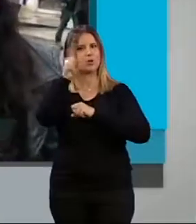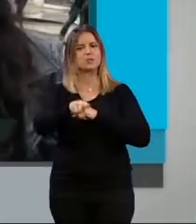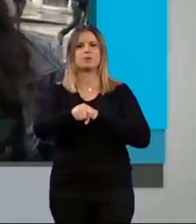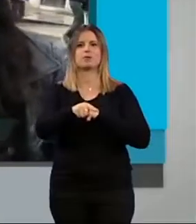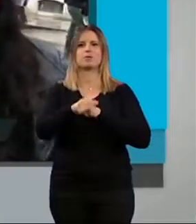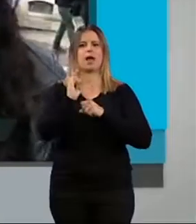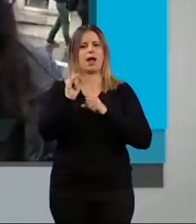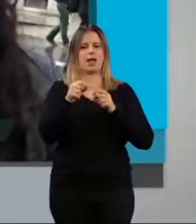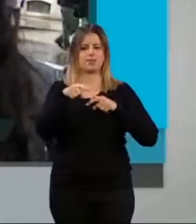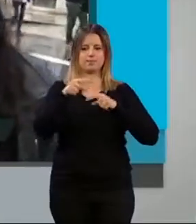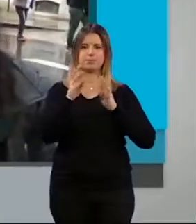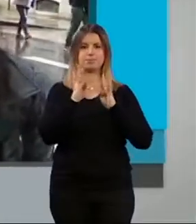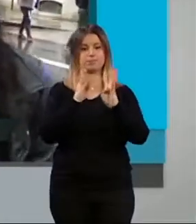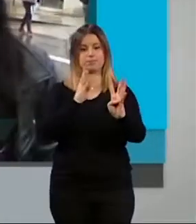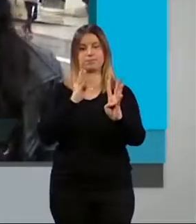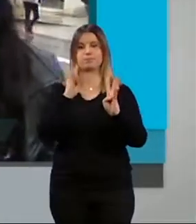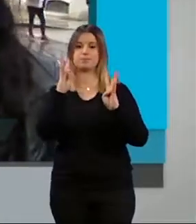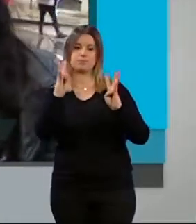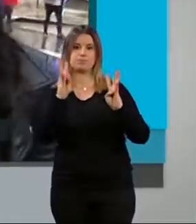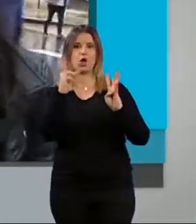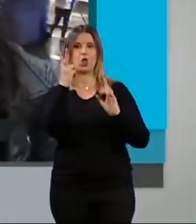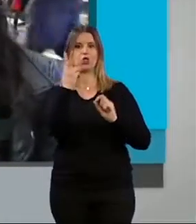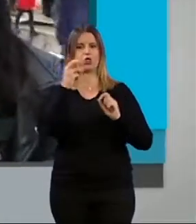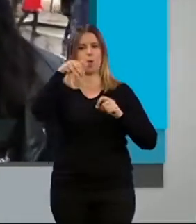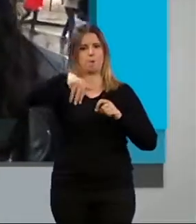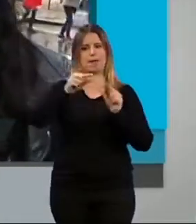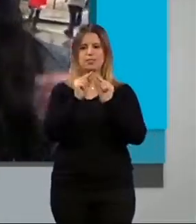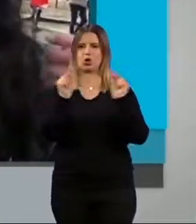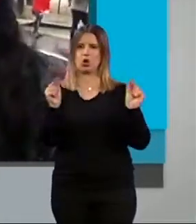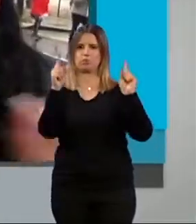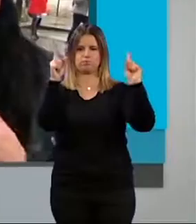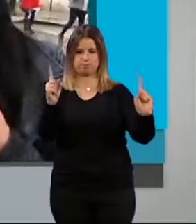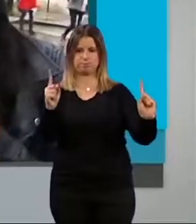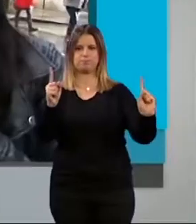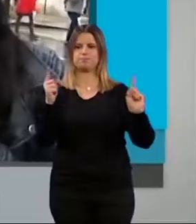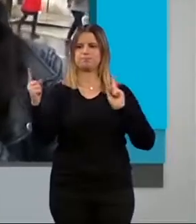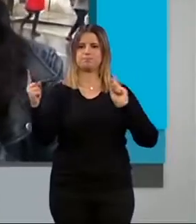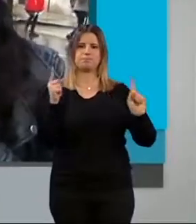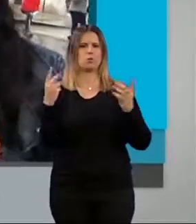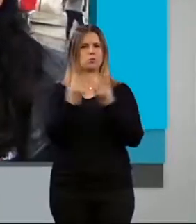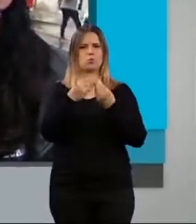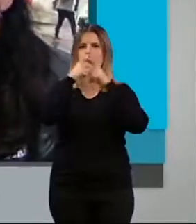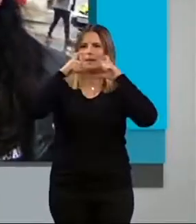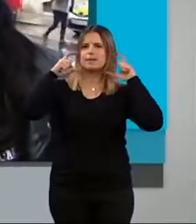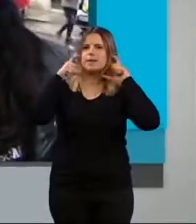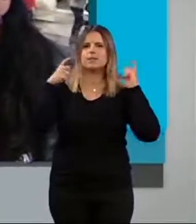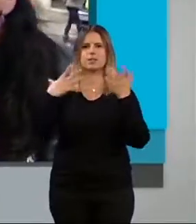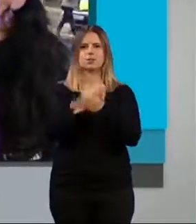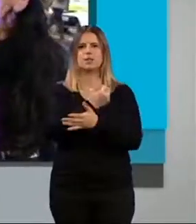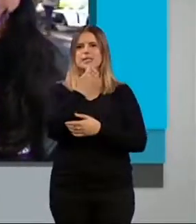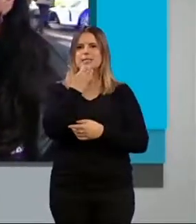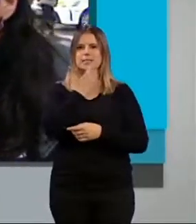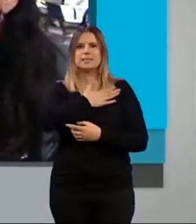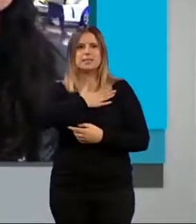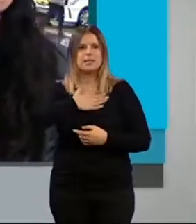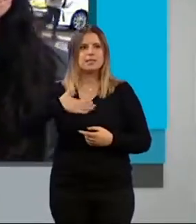seguridad entre cada una de nosotras, vamos todas con mascarilla de seguridad, si alguien quiere